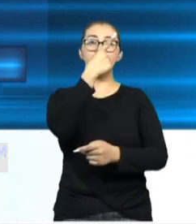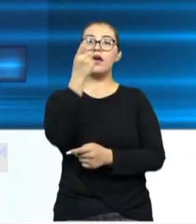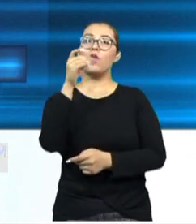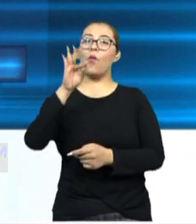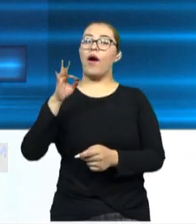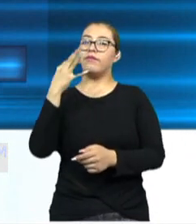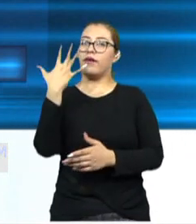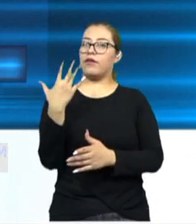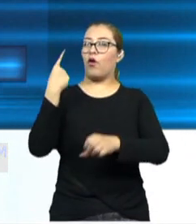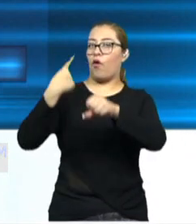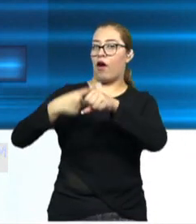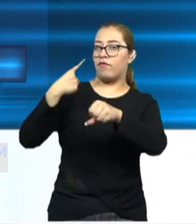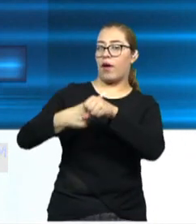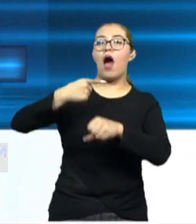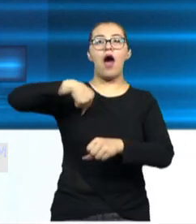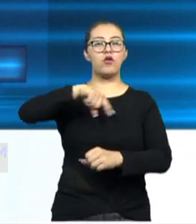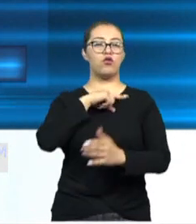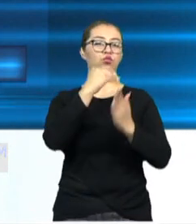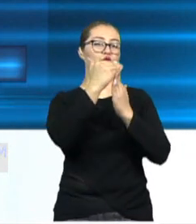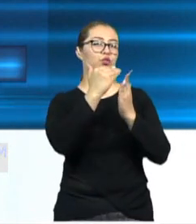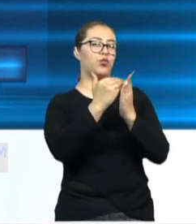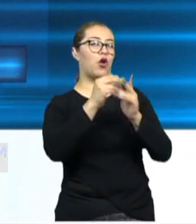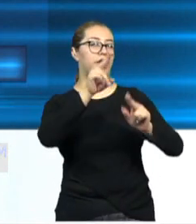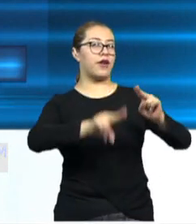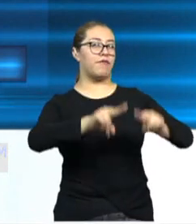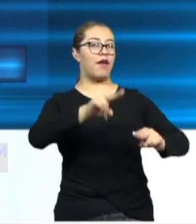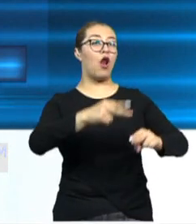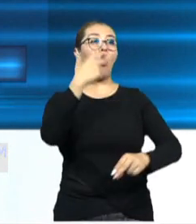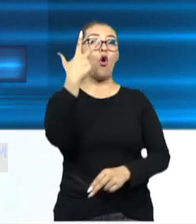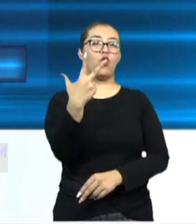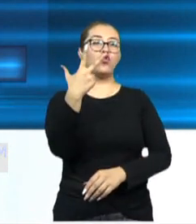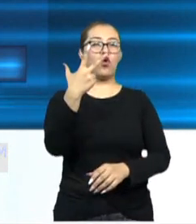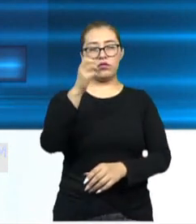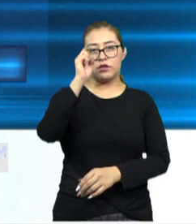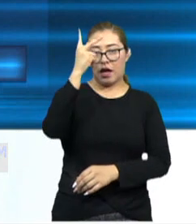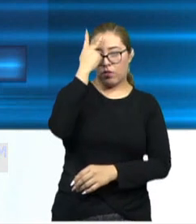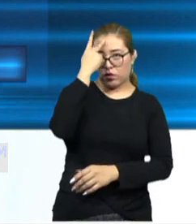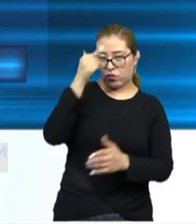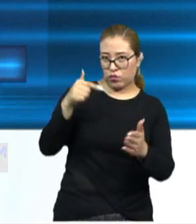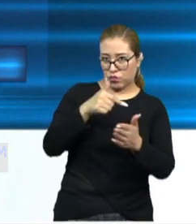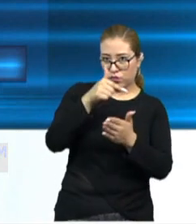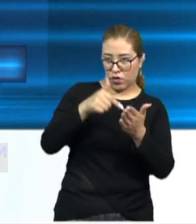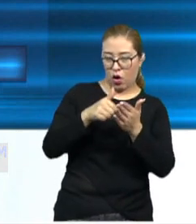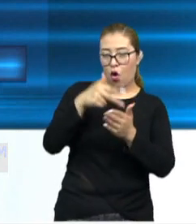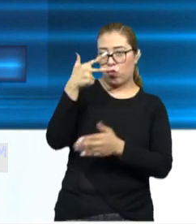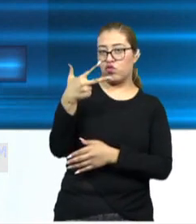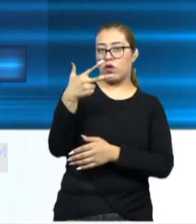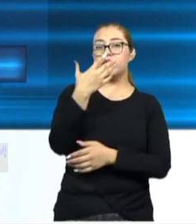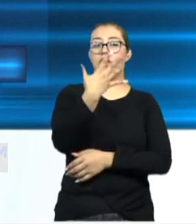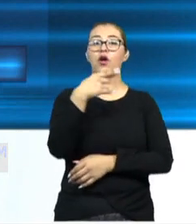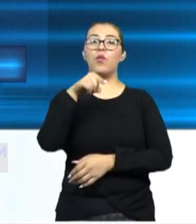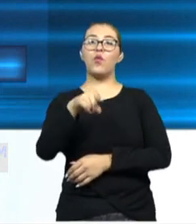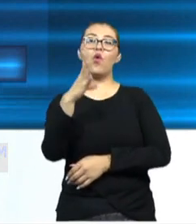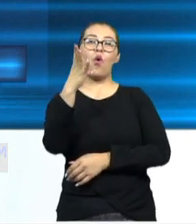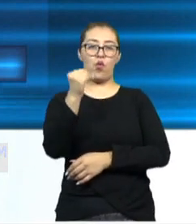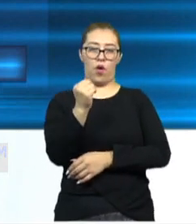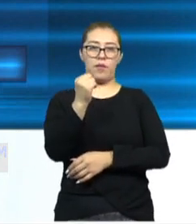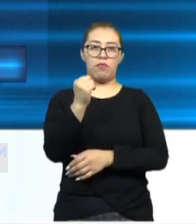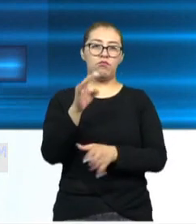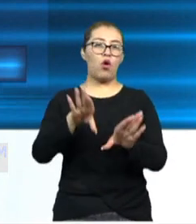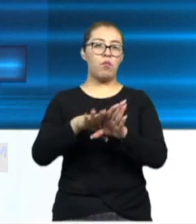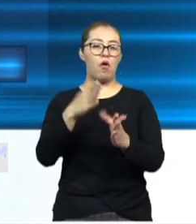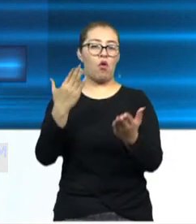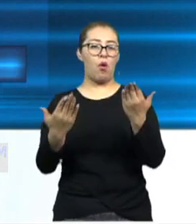entre los 8 o 9 estados con la menor incidencia. Y de la letalidad, pues también 5.9 en comparación